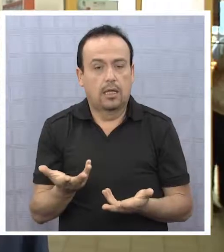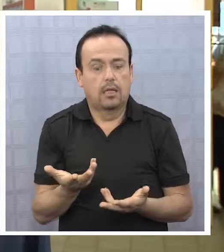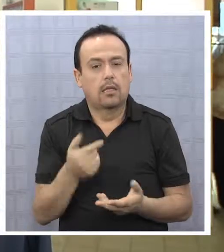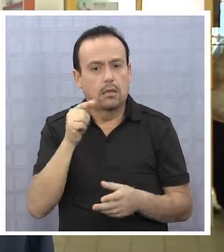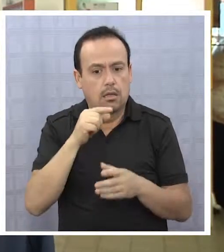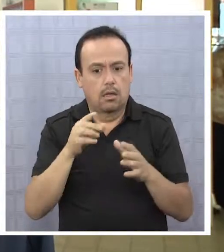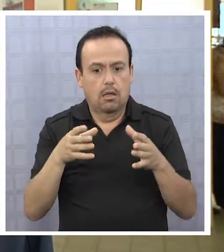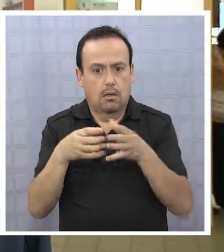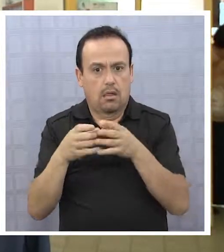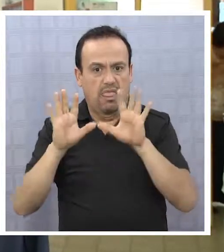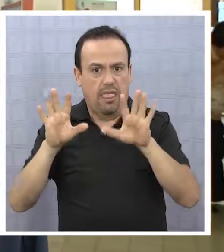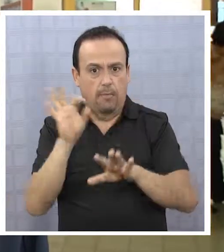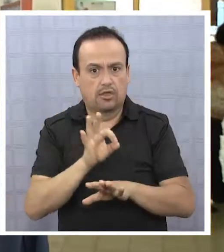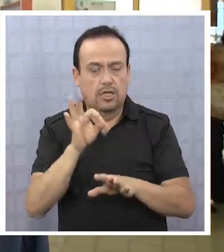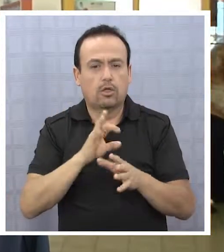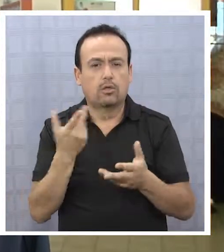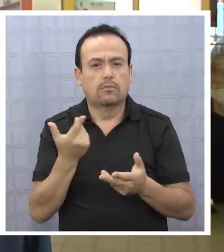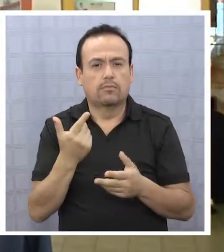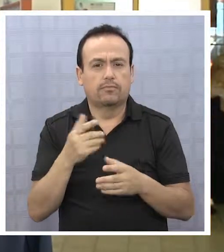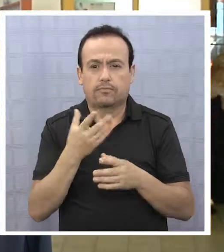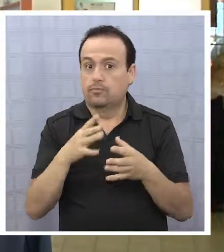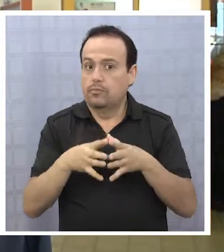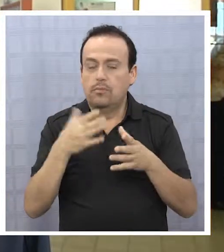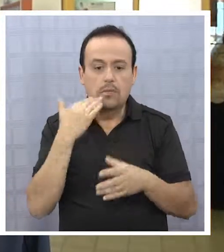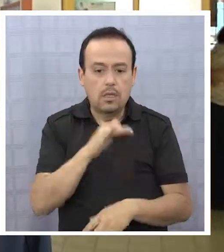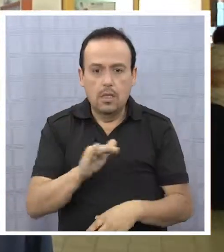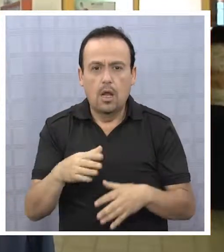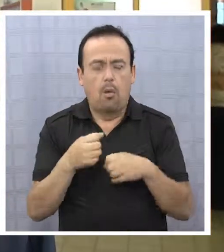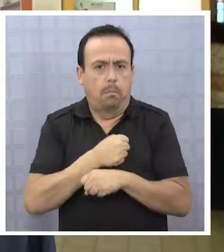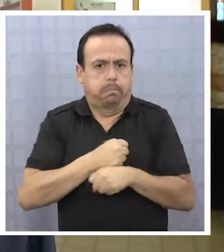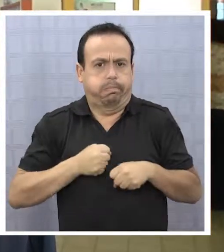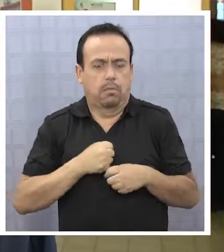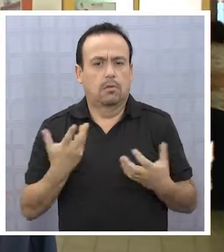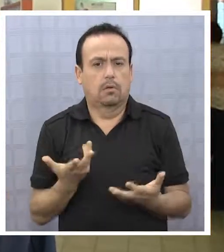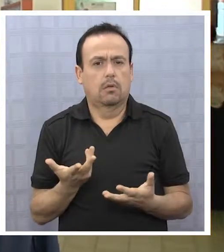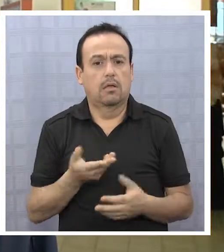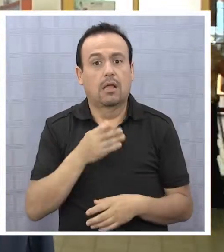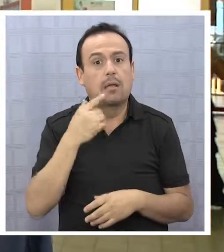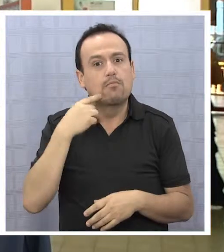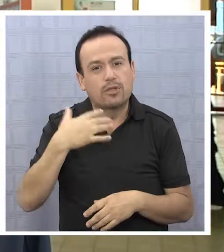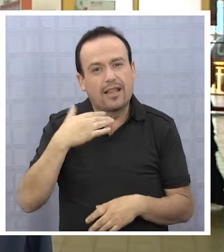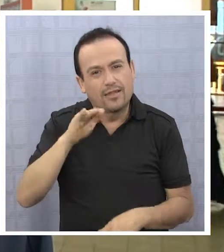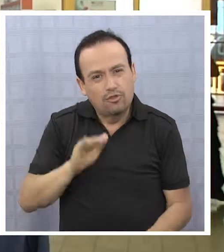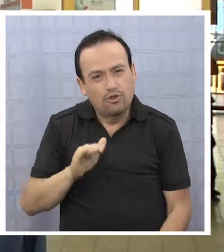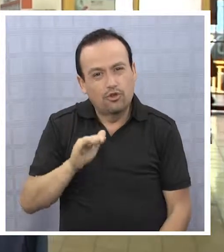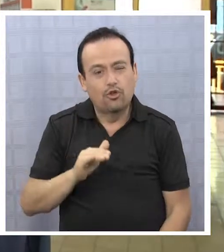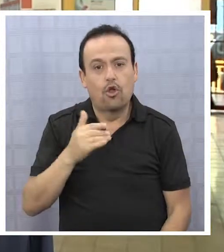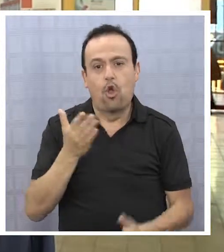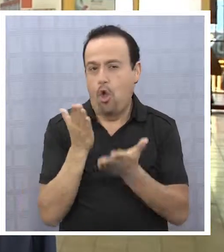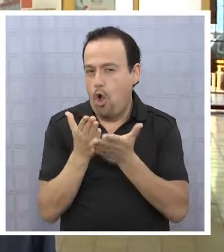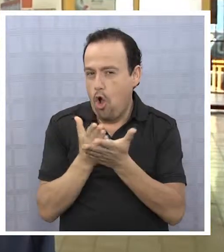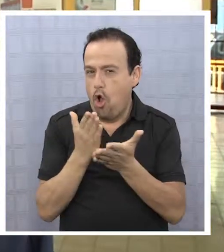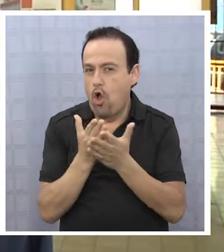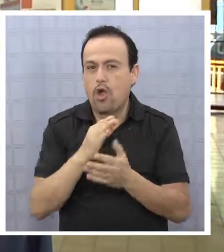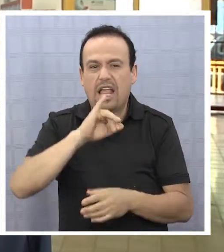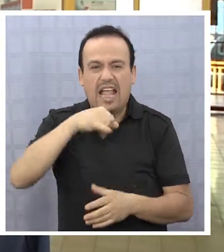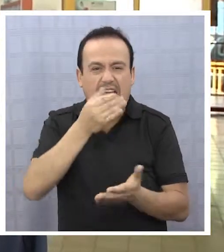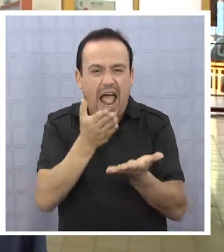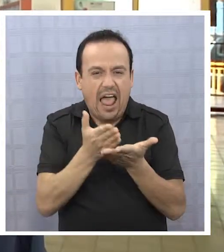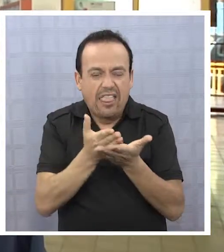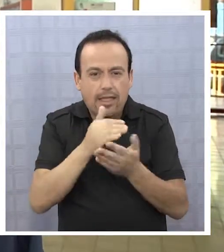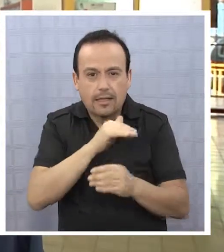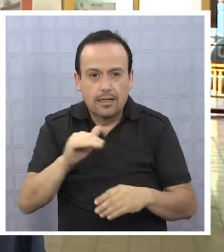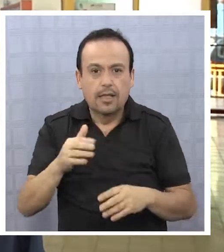% de esta población entra para acá, tiene obesidad. Entonces, es importante que desde pequeños, en el colegio, en los jardines